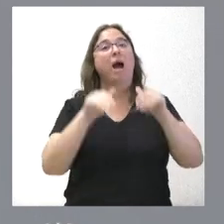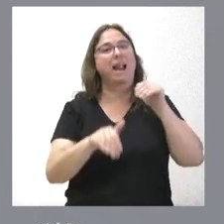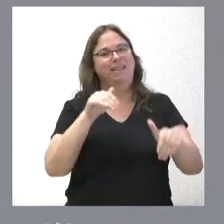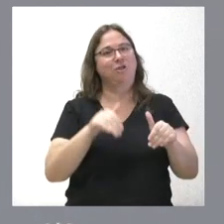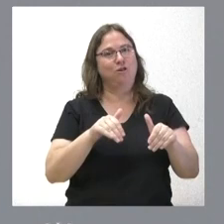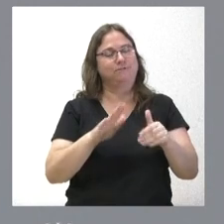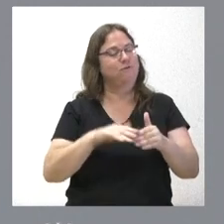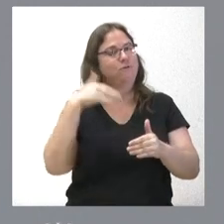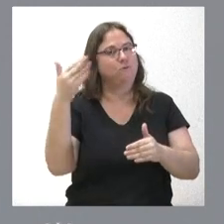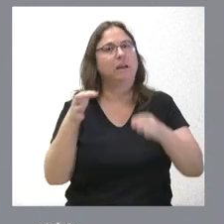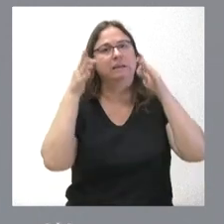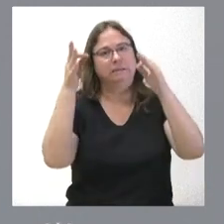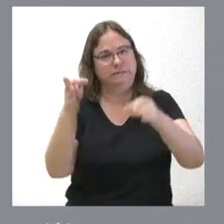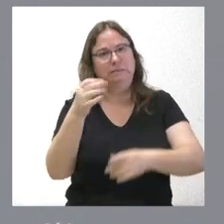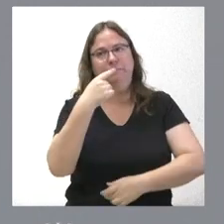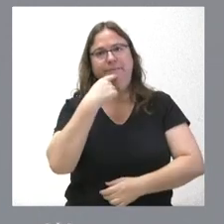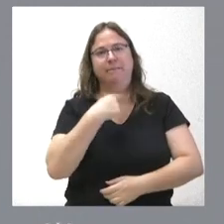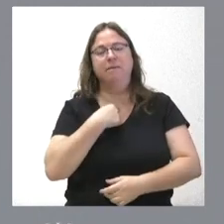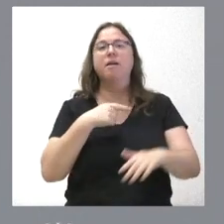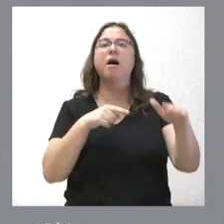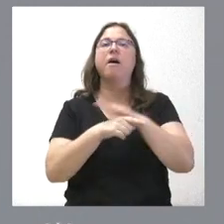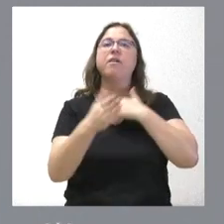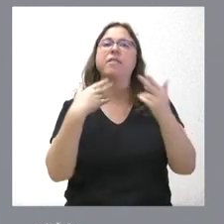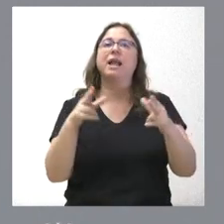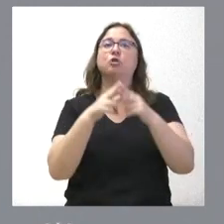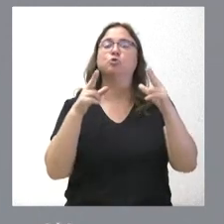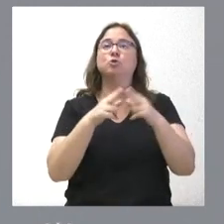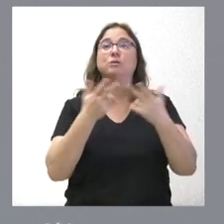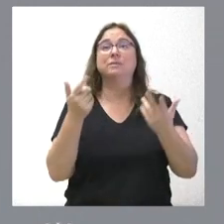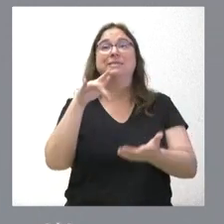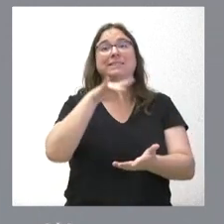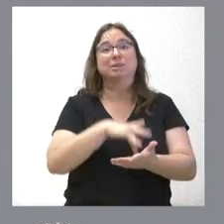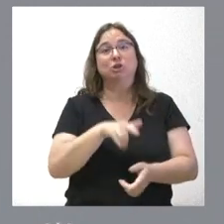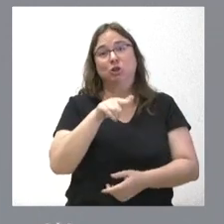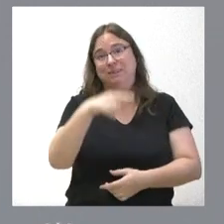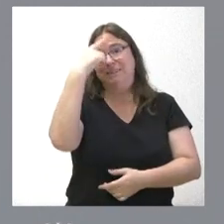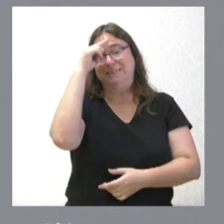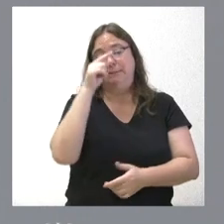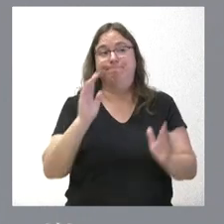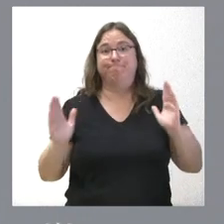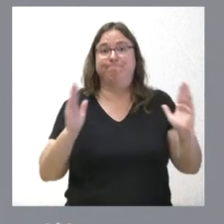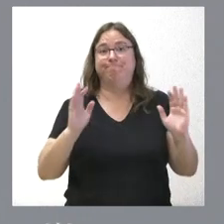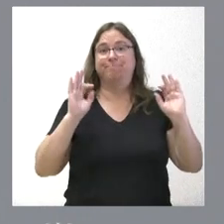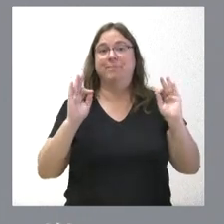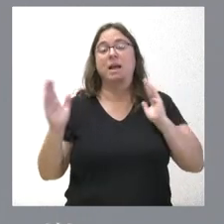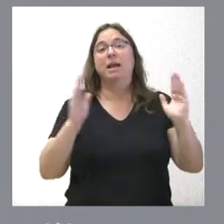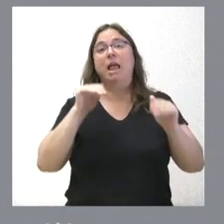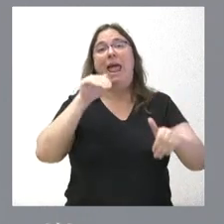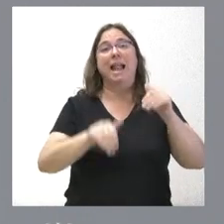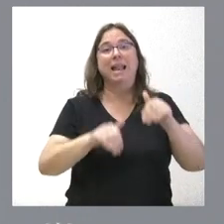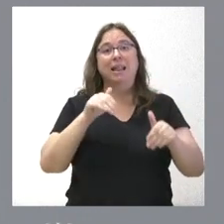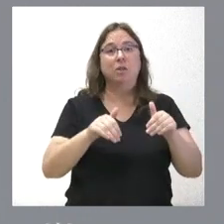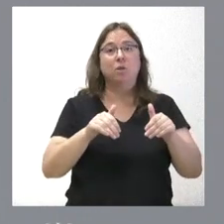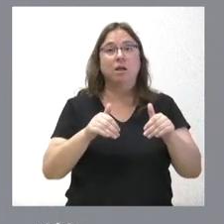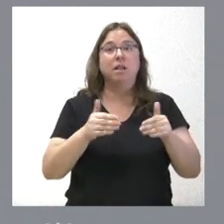demanda que siempre plantearon los agentes del diálogo social. En esta ocasión, como ustedes conocen, vivimos un periodo electoral que, desde